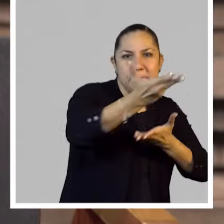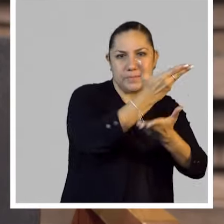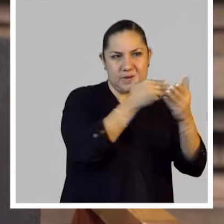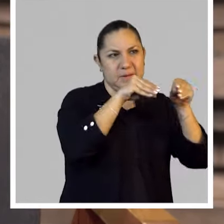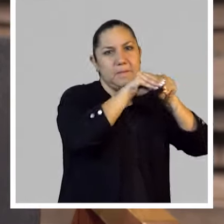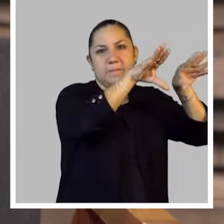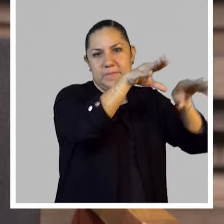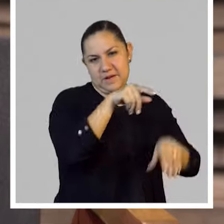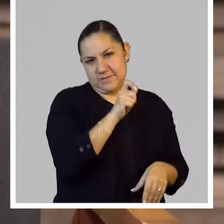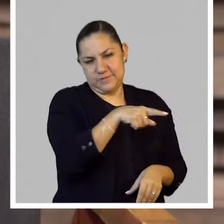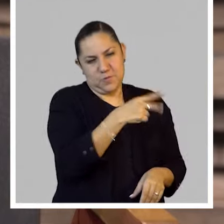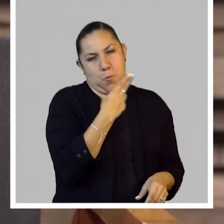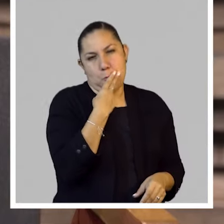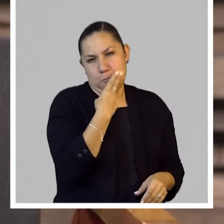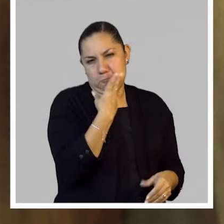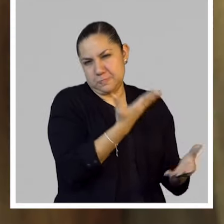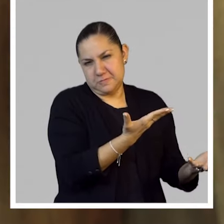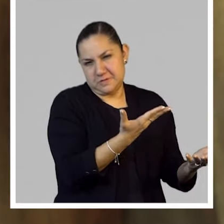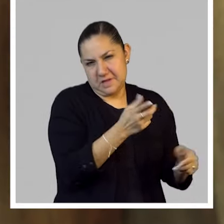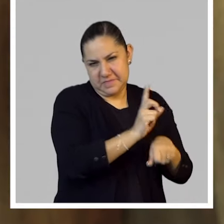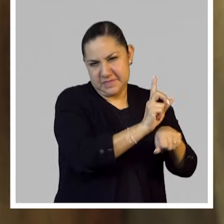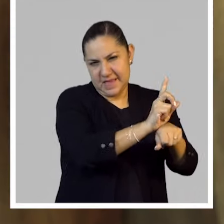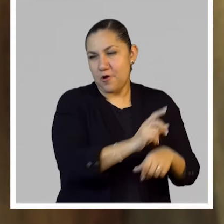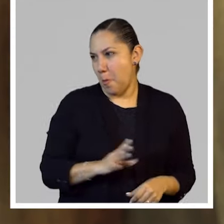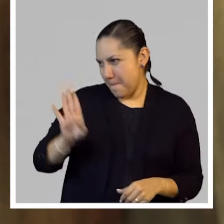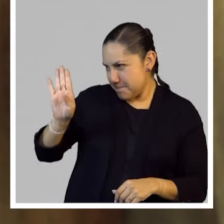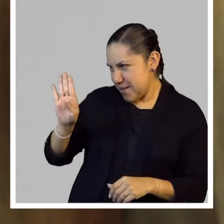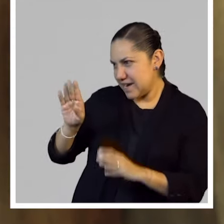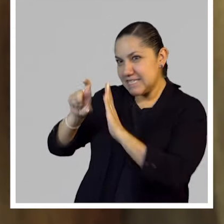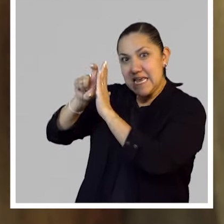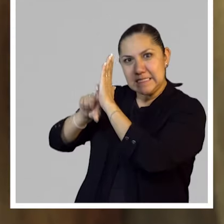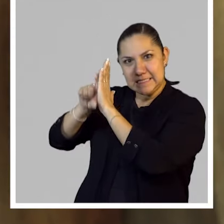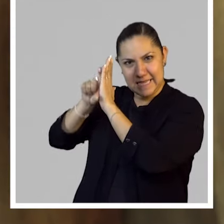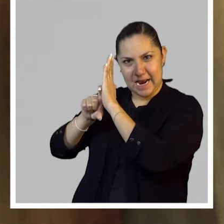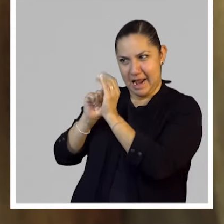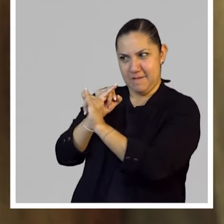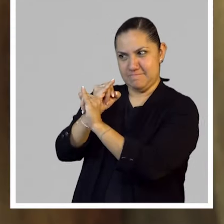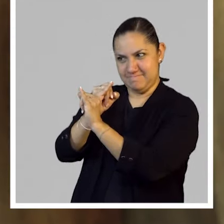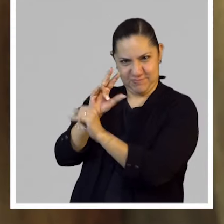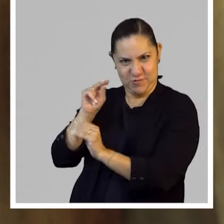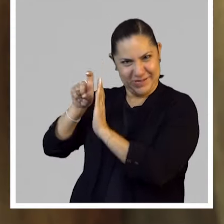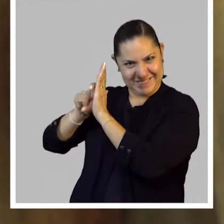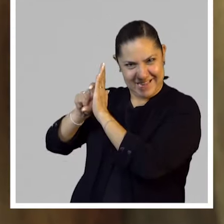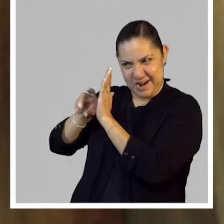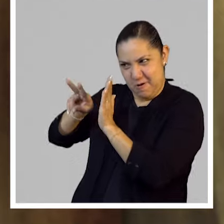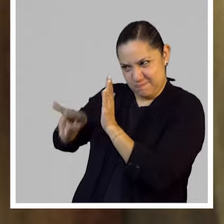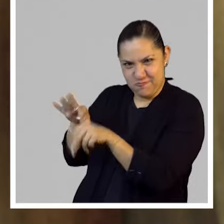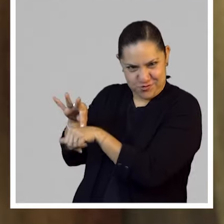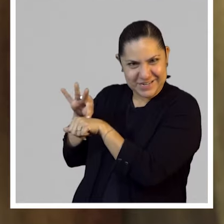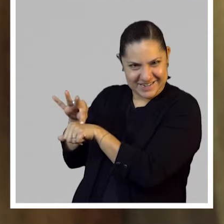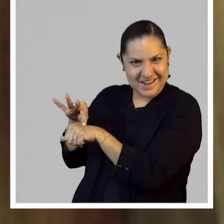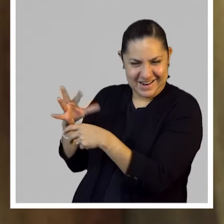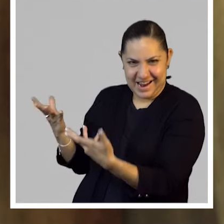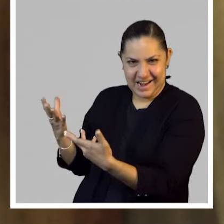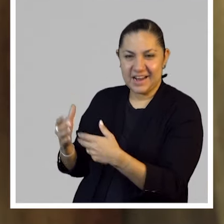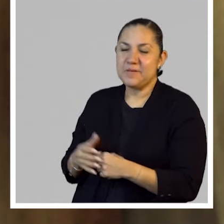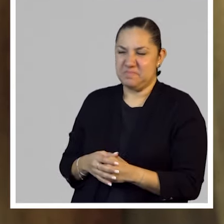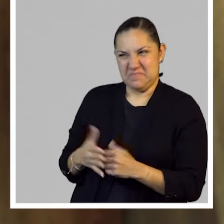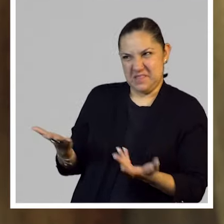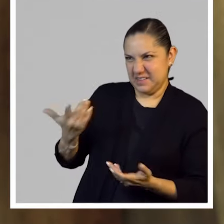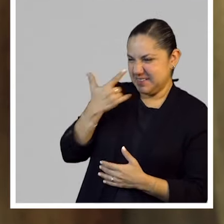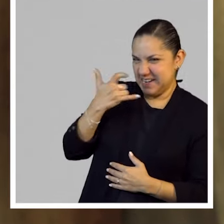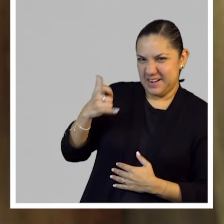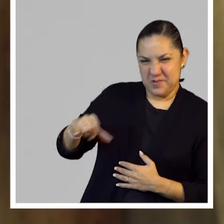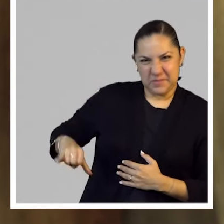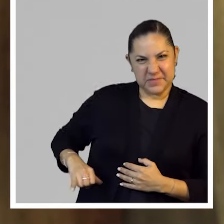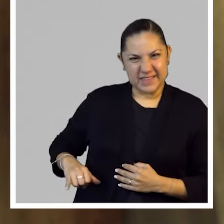específico. Como un Instagram real, ¿no? sí. Era un Instagram, pero además es curioso porque a lo mejor era ya con